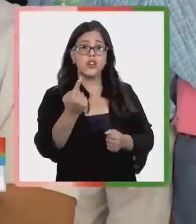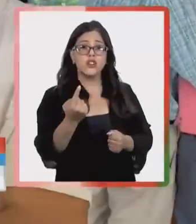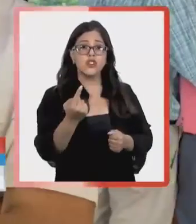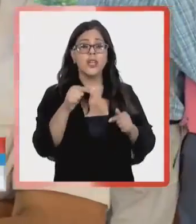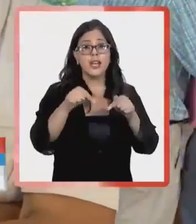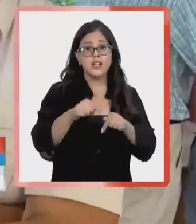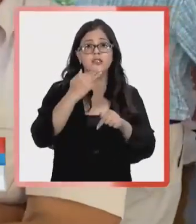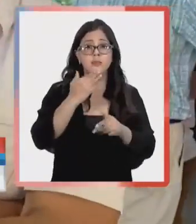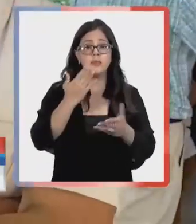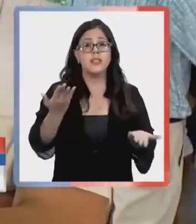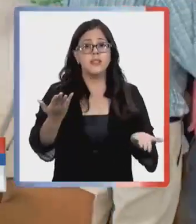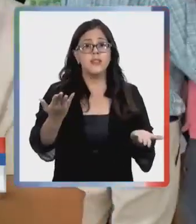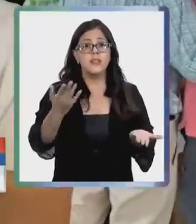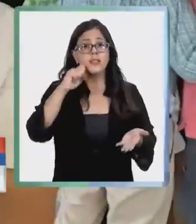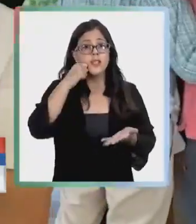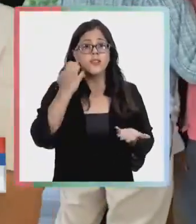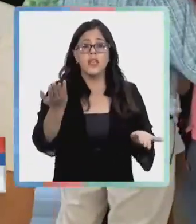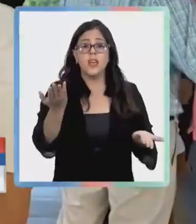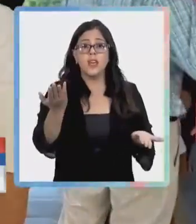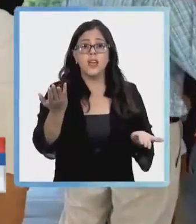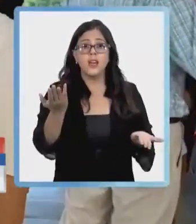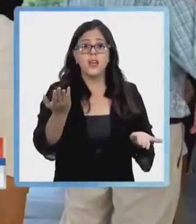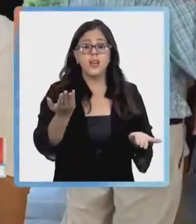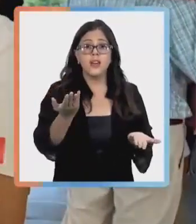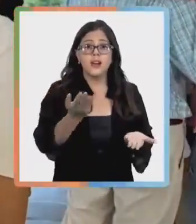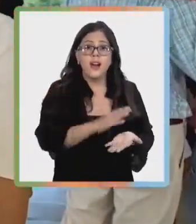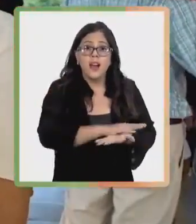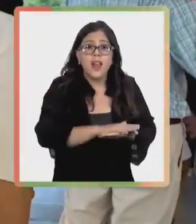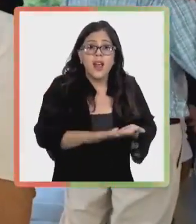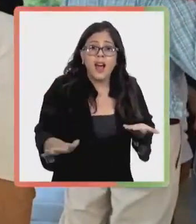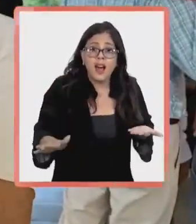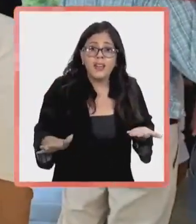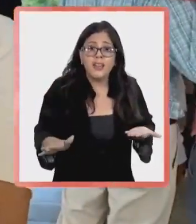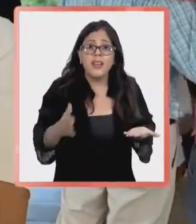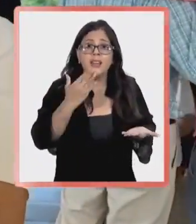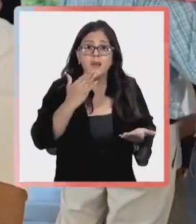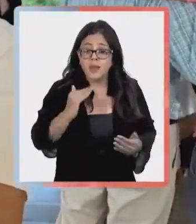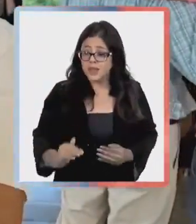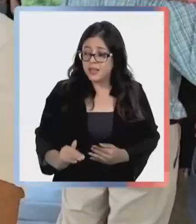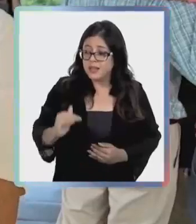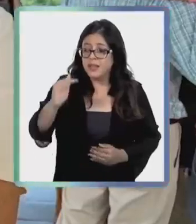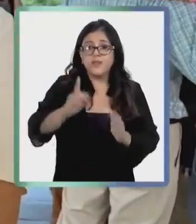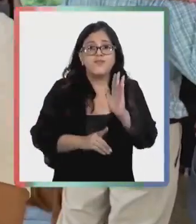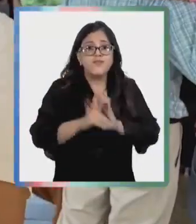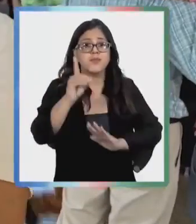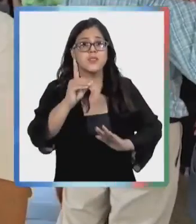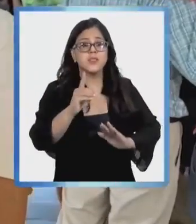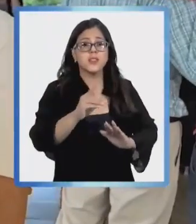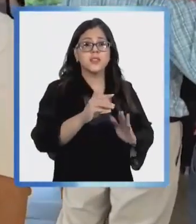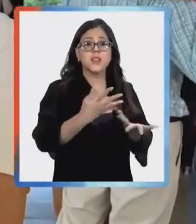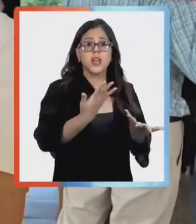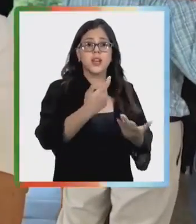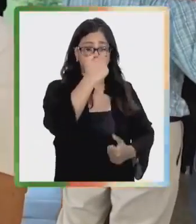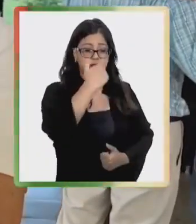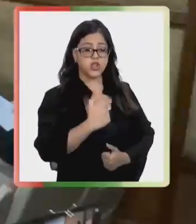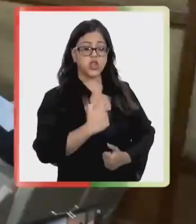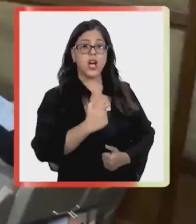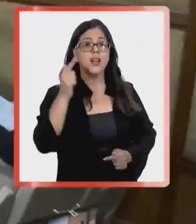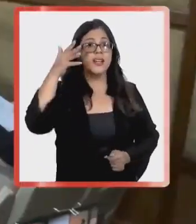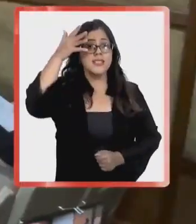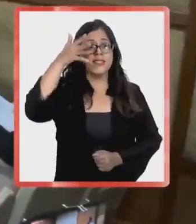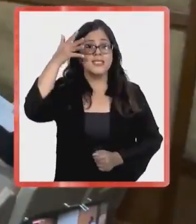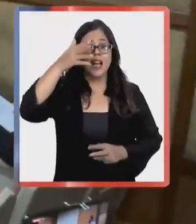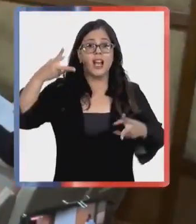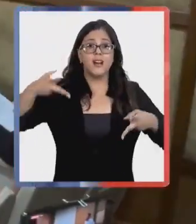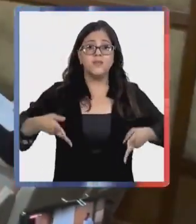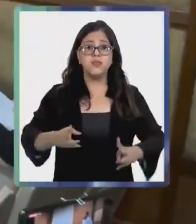de conocer, eso también no es gratuito, eso también es parte de nuestro crecimiento, nuestro enriquecimiento personal también. La